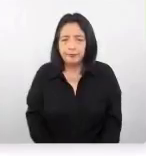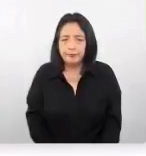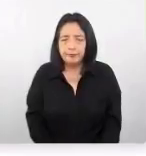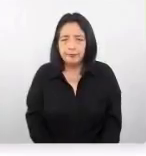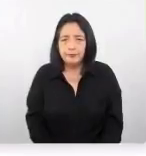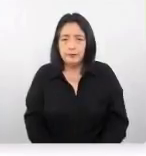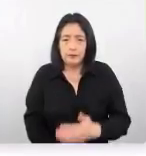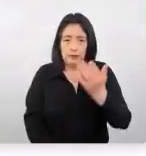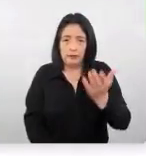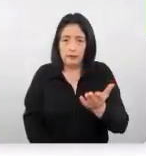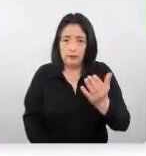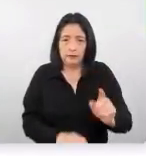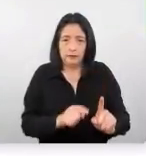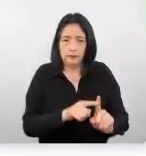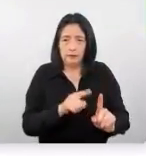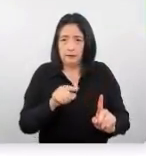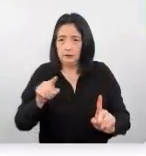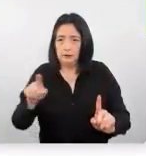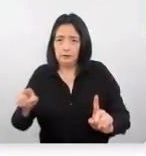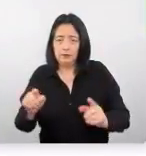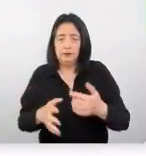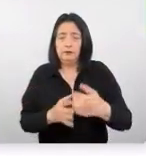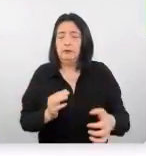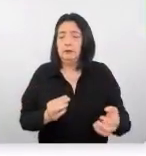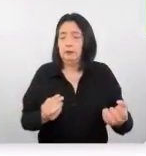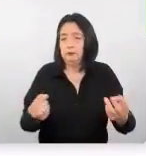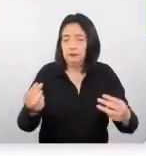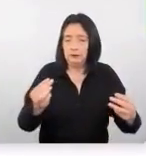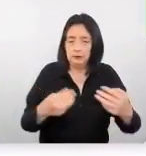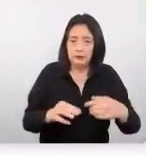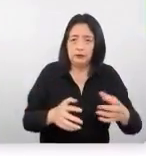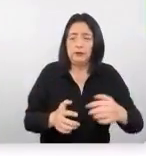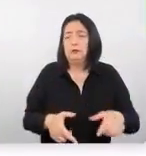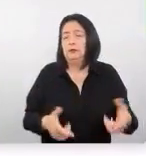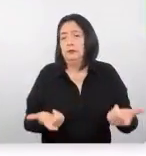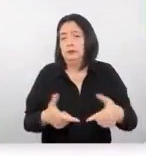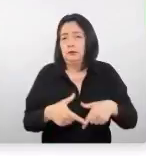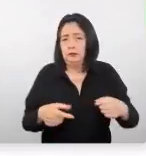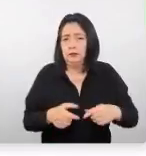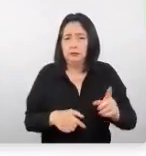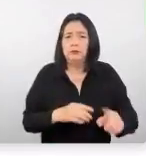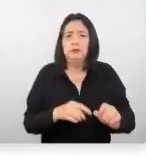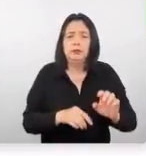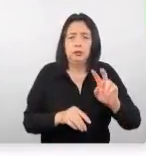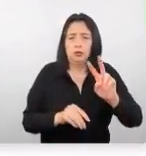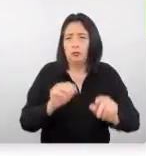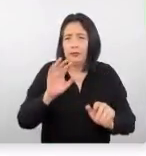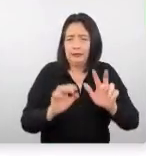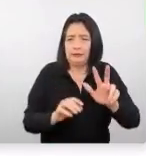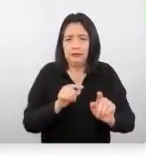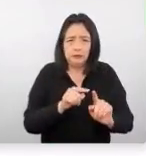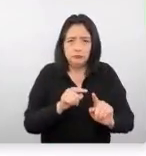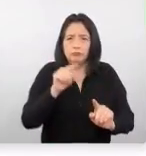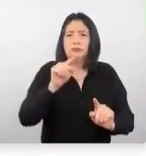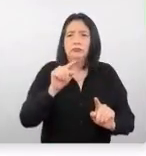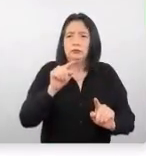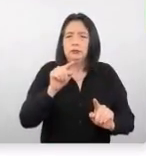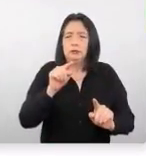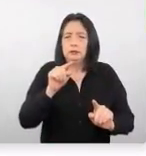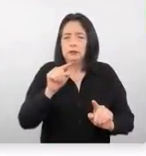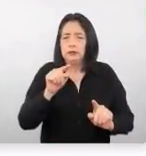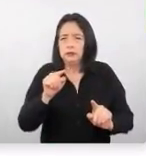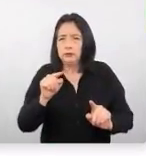aquí en la evolución del mercado japonés hemos tenido unos picos en 2013 y luego se han